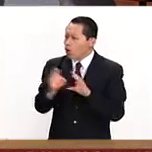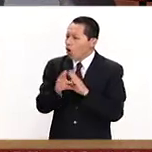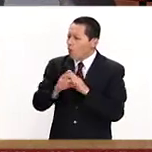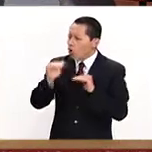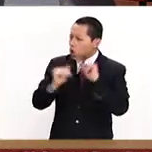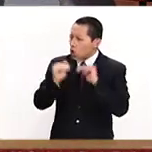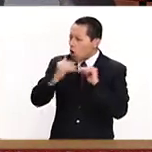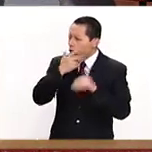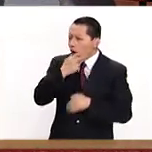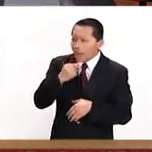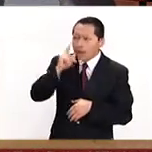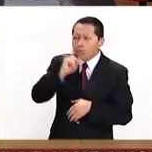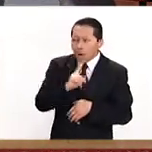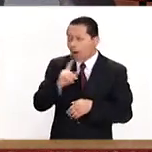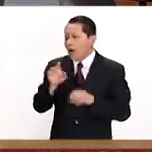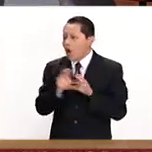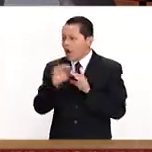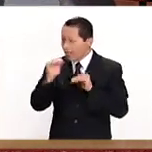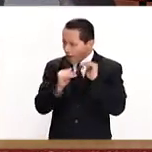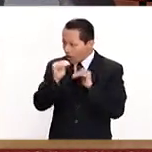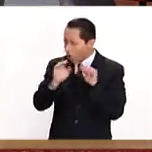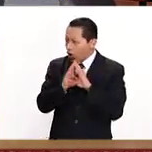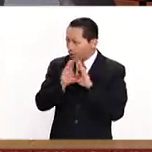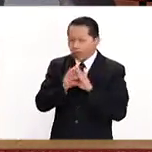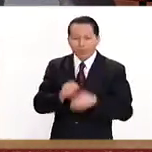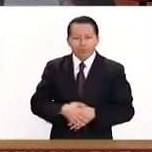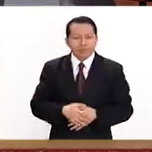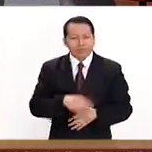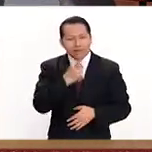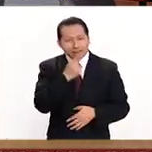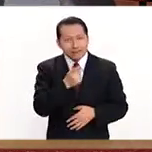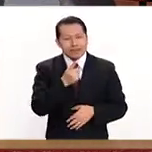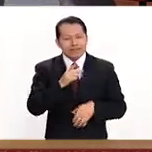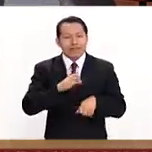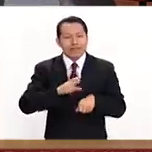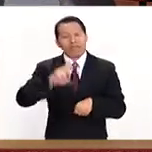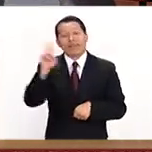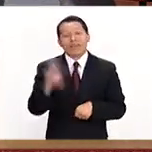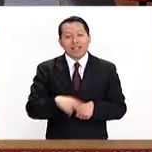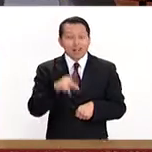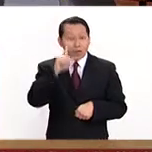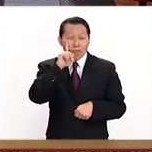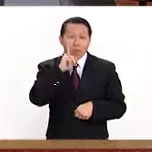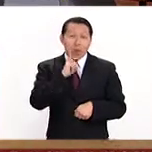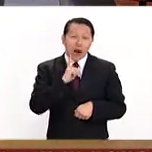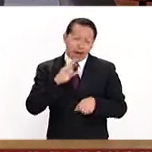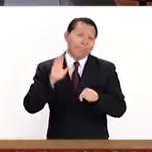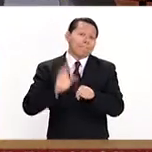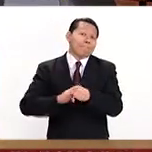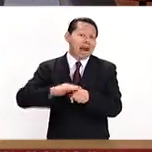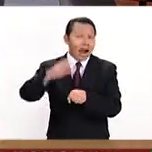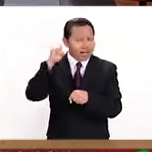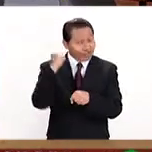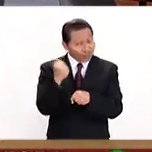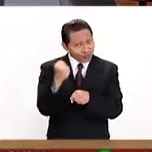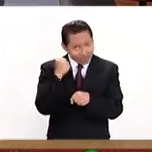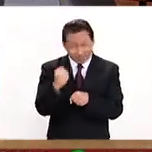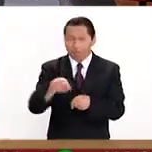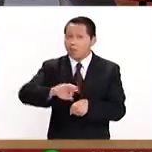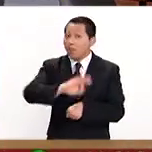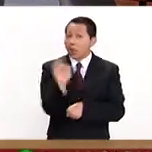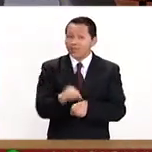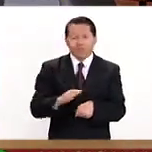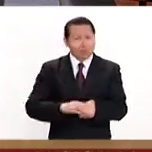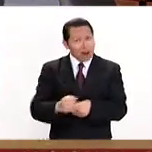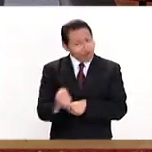decir, hay el mismo entusiasmo entre los sexos. aquí sí tengo que decir que nos van ganando las mujeres. Perfecto. Sí, hay un porcentaje más alto